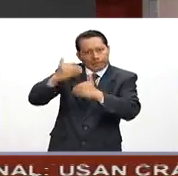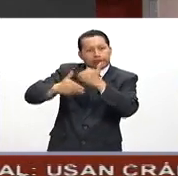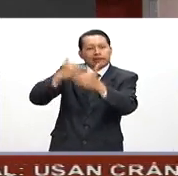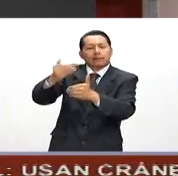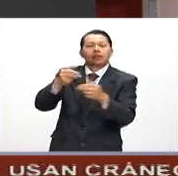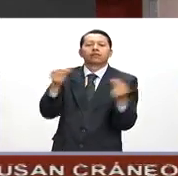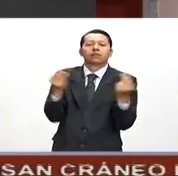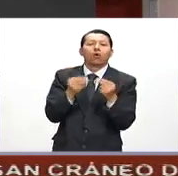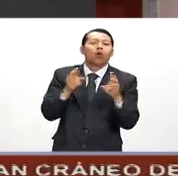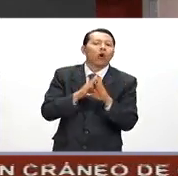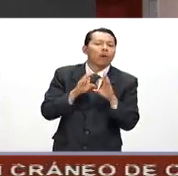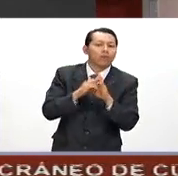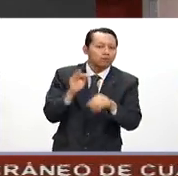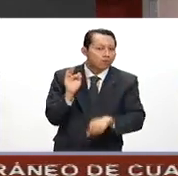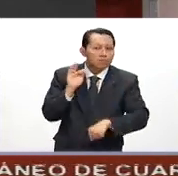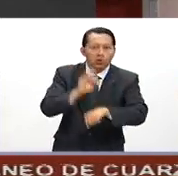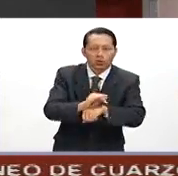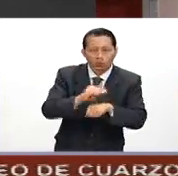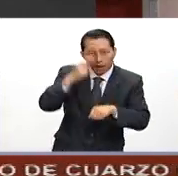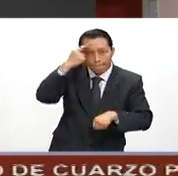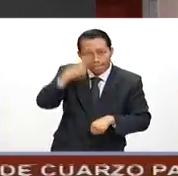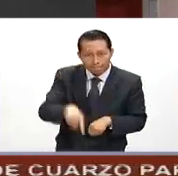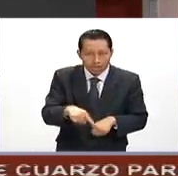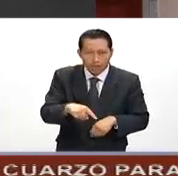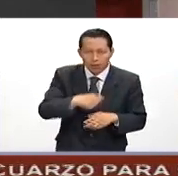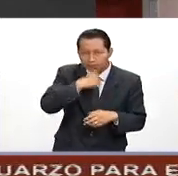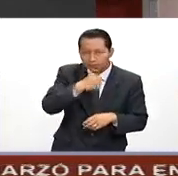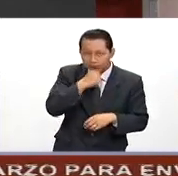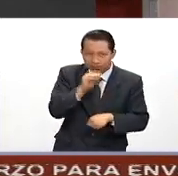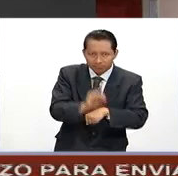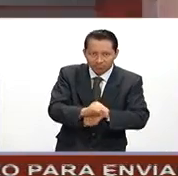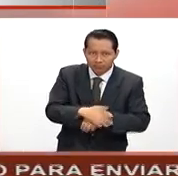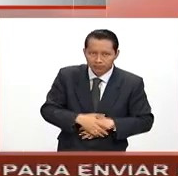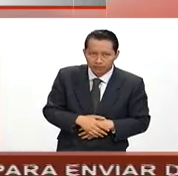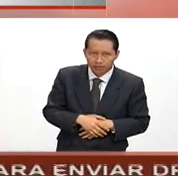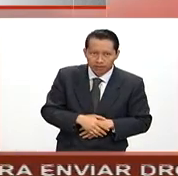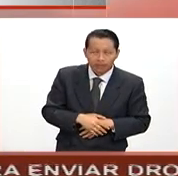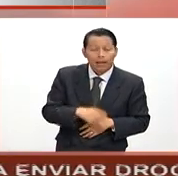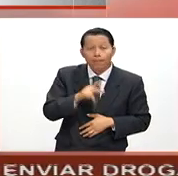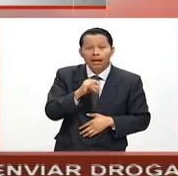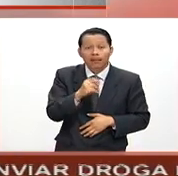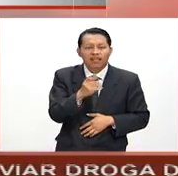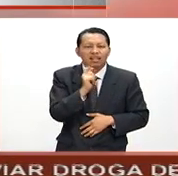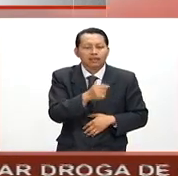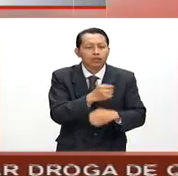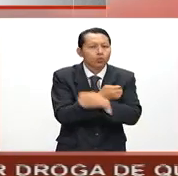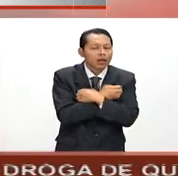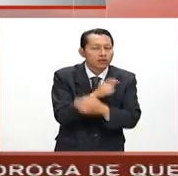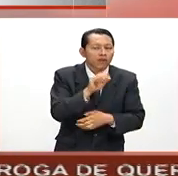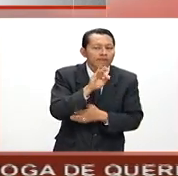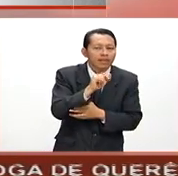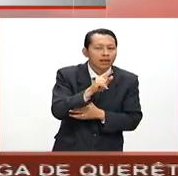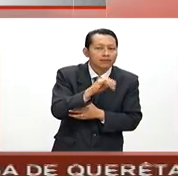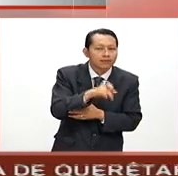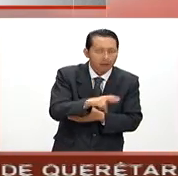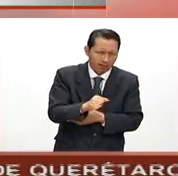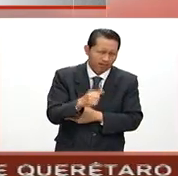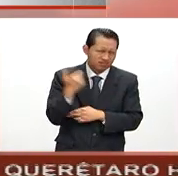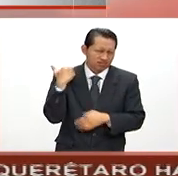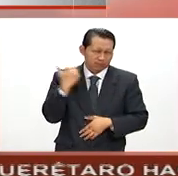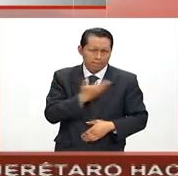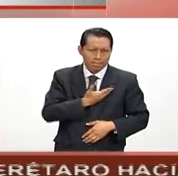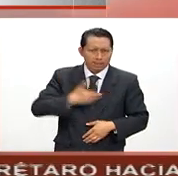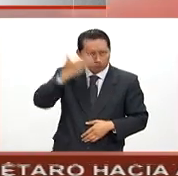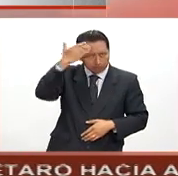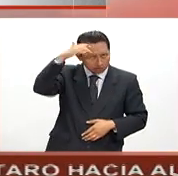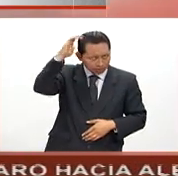una protección para pasar la vejez? Pati, se llama educación financiera. Recientemente el presidente de la República,